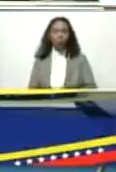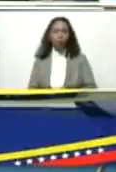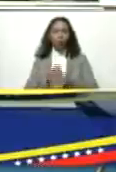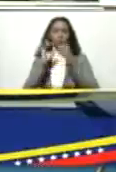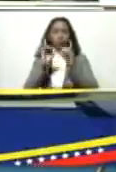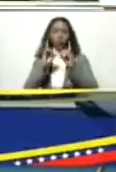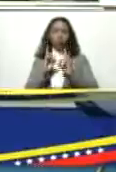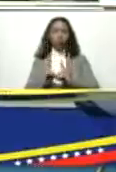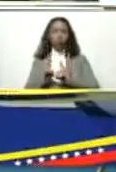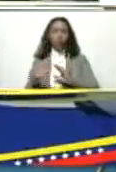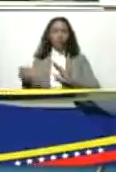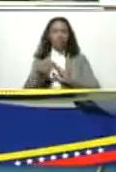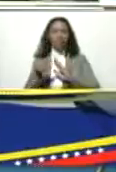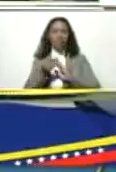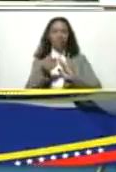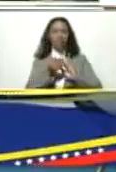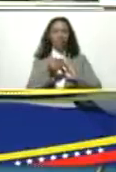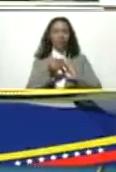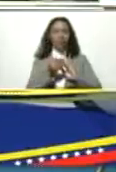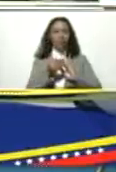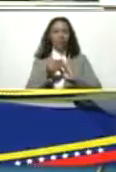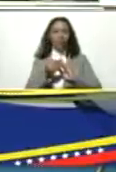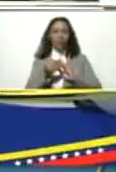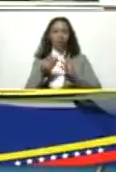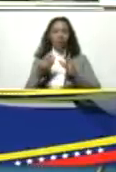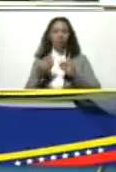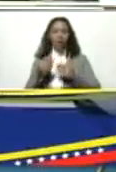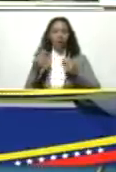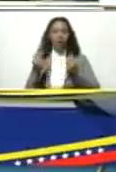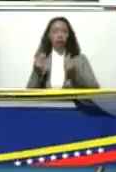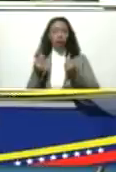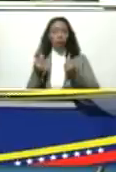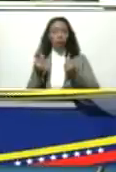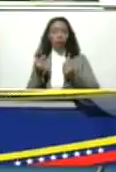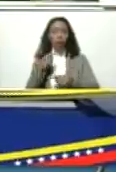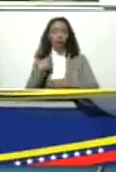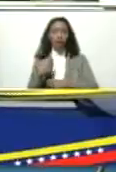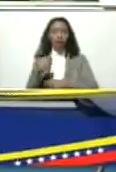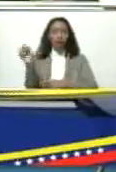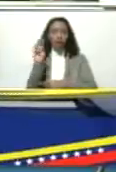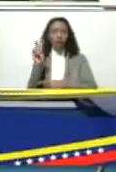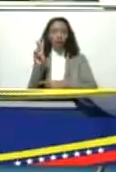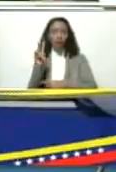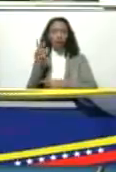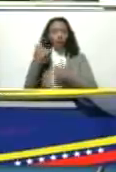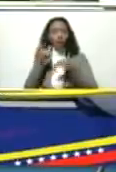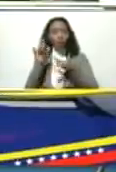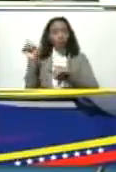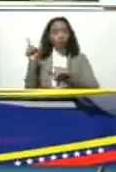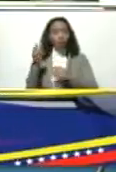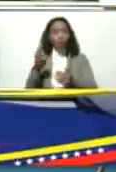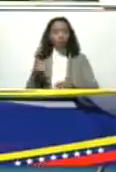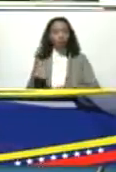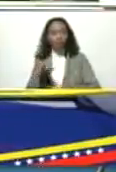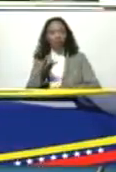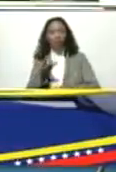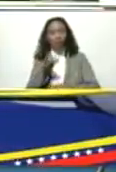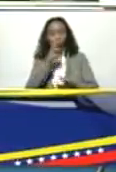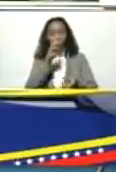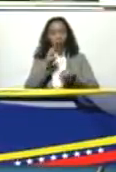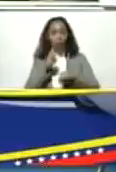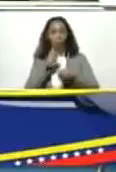decisiones de sanciones contra la economía y las finanzas venezolanas fueron los tenedores de bonos que han